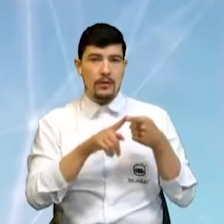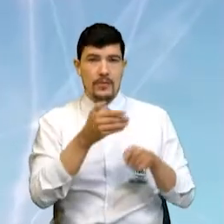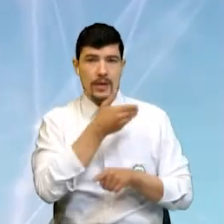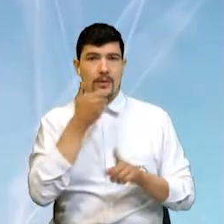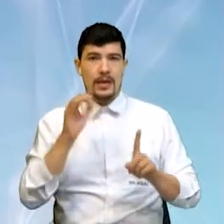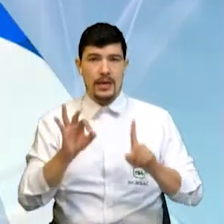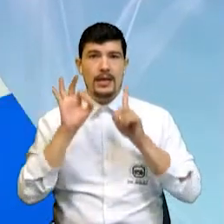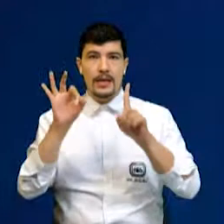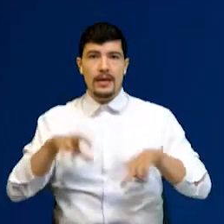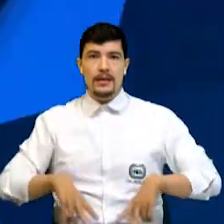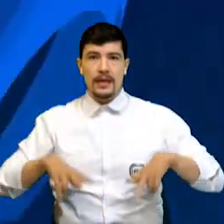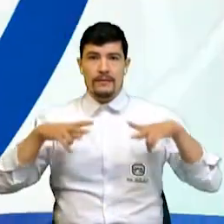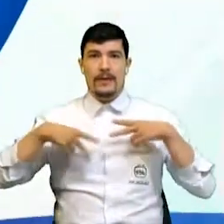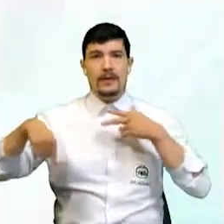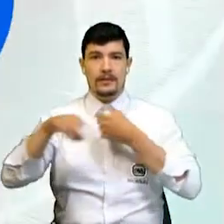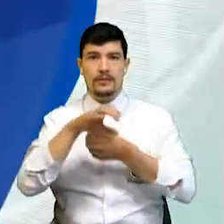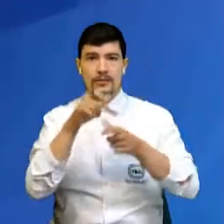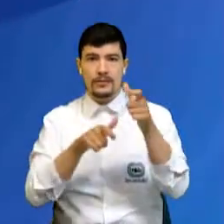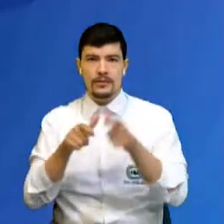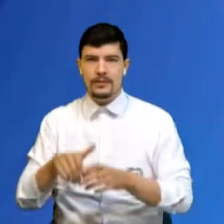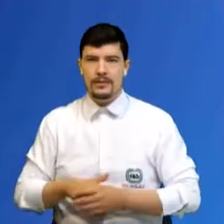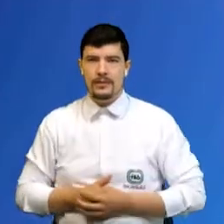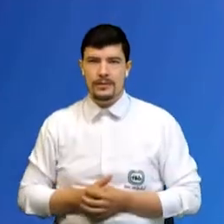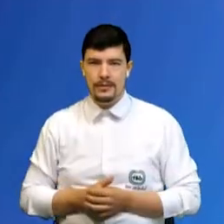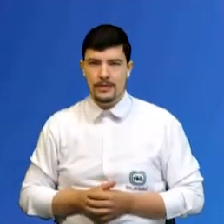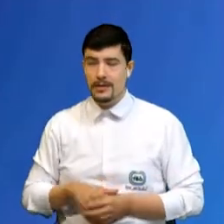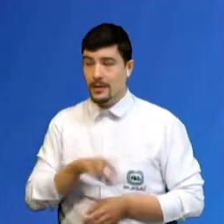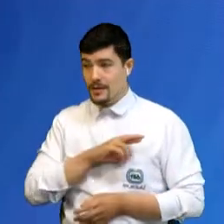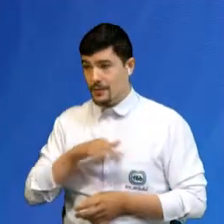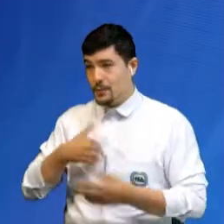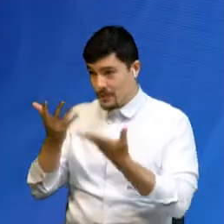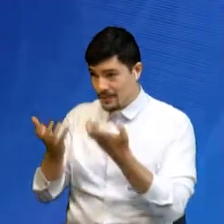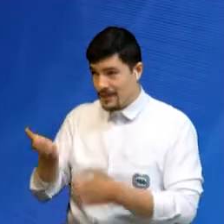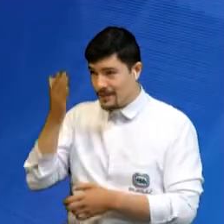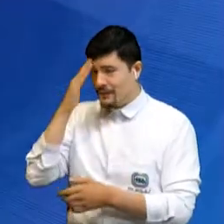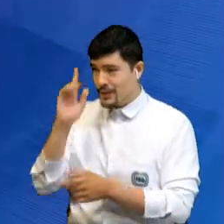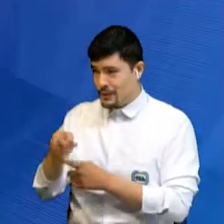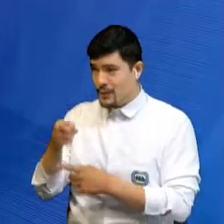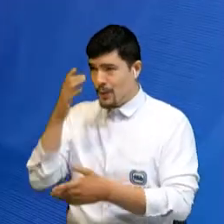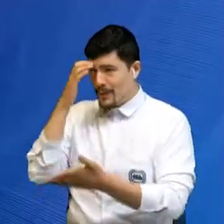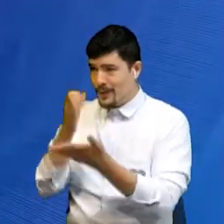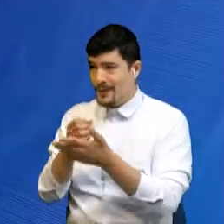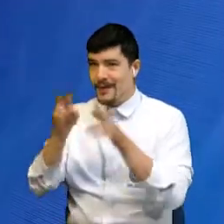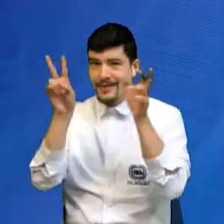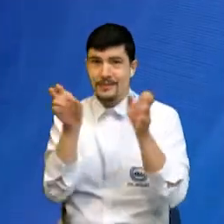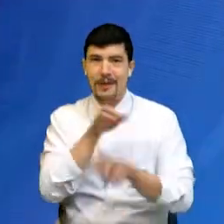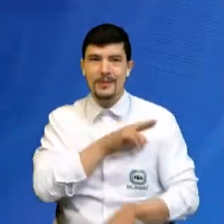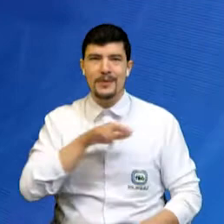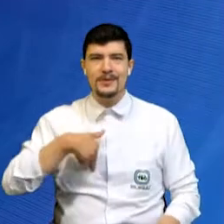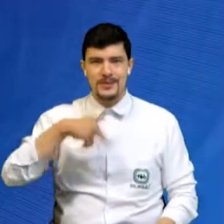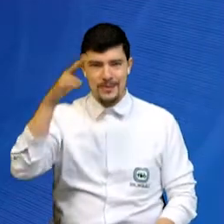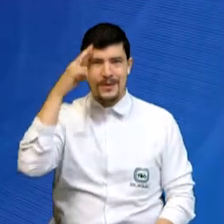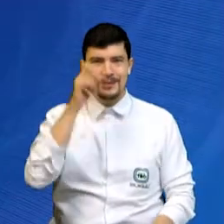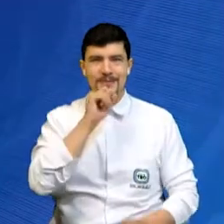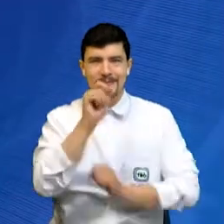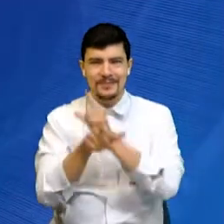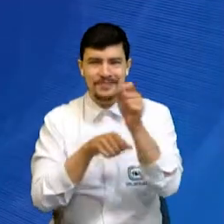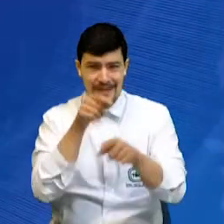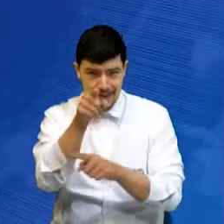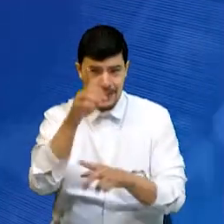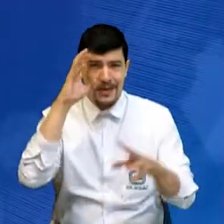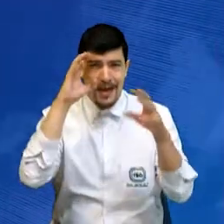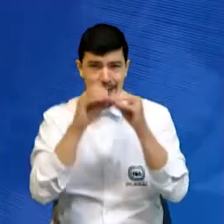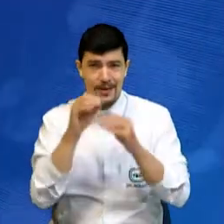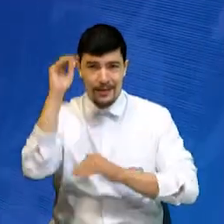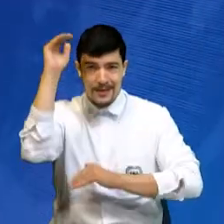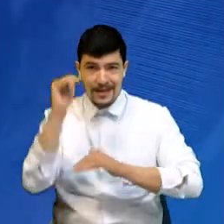de vida de los ciudadanos. Y queremos saber qué opinan sobre este tema, por eso les dejamos una encuesta en nuestras redes sociales. ¿Está usted de acuerdo